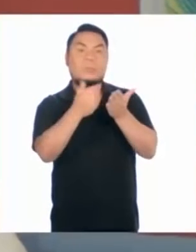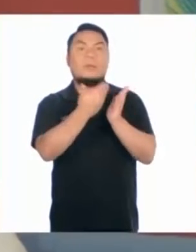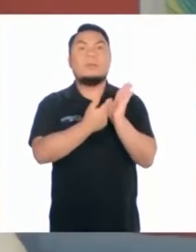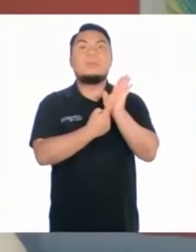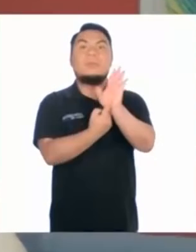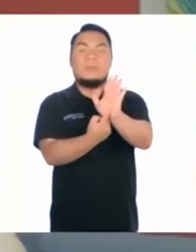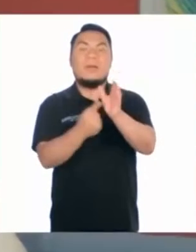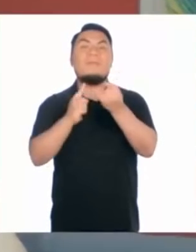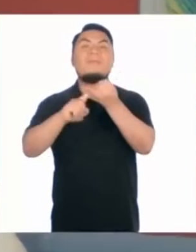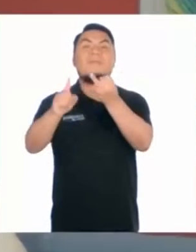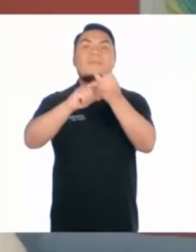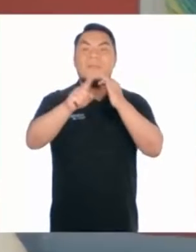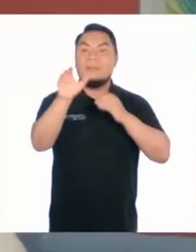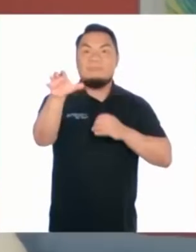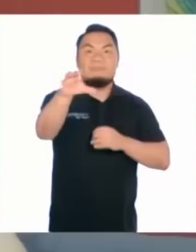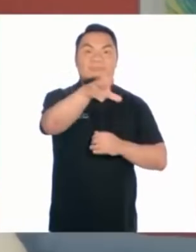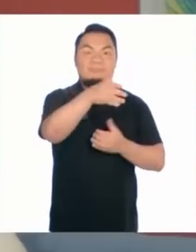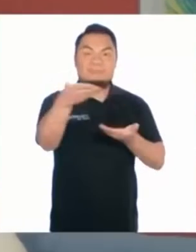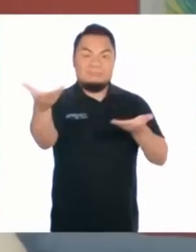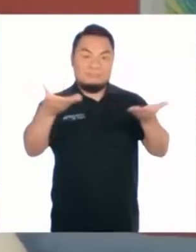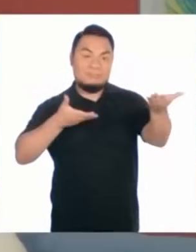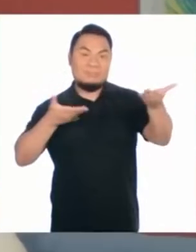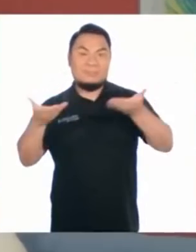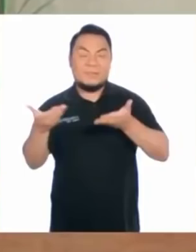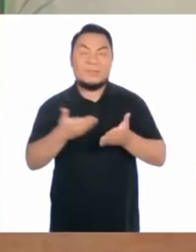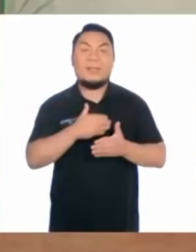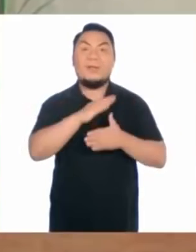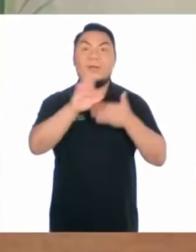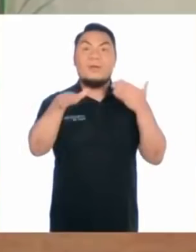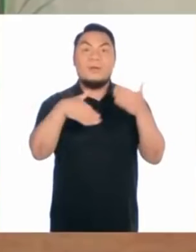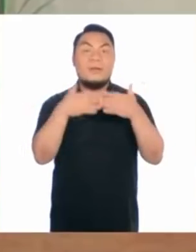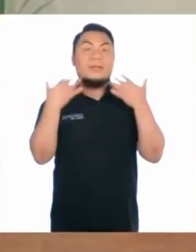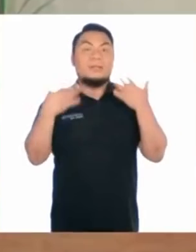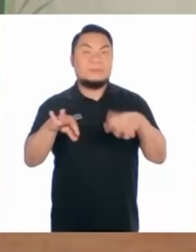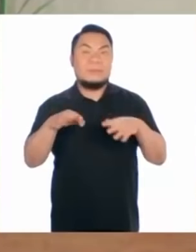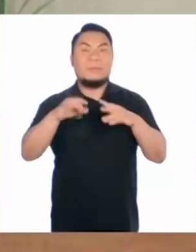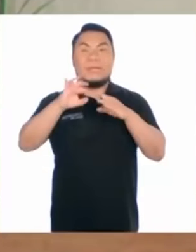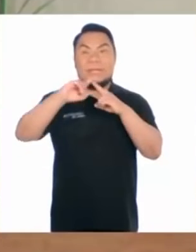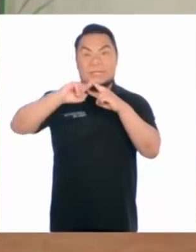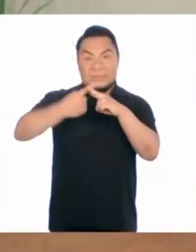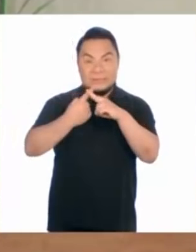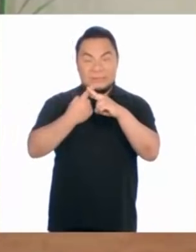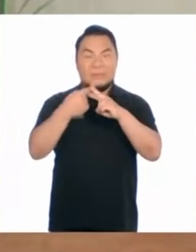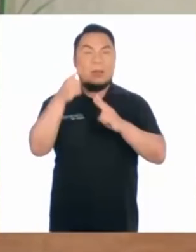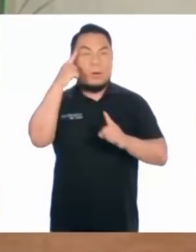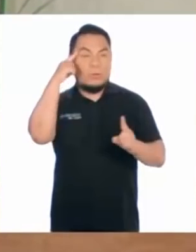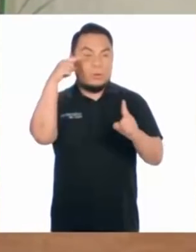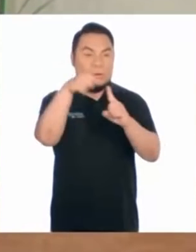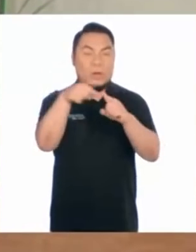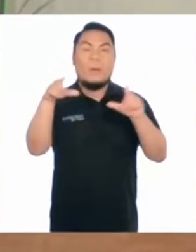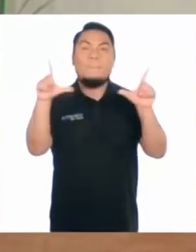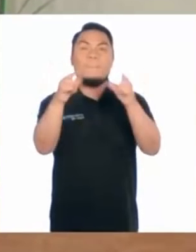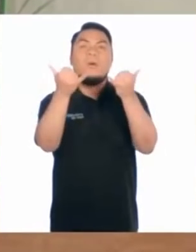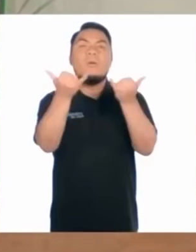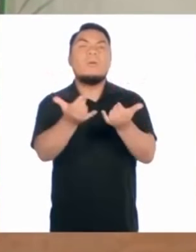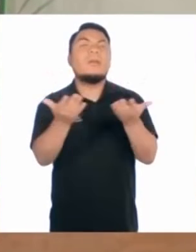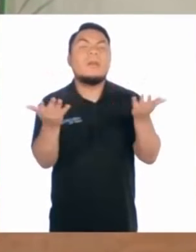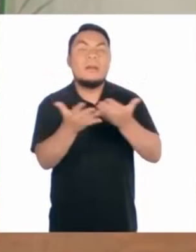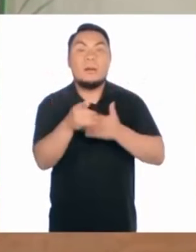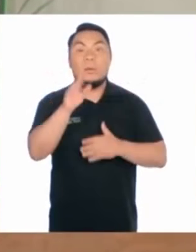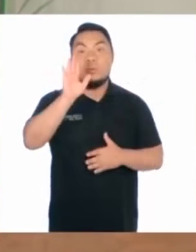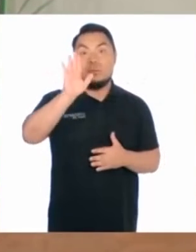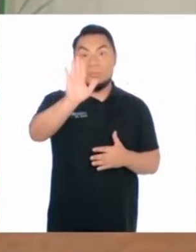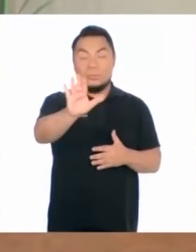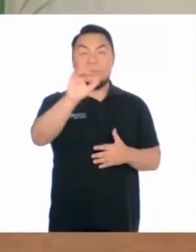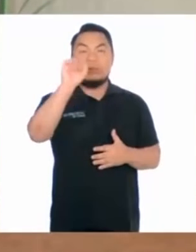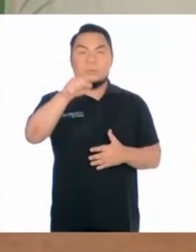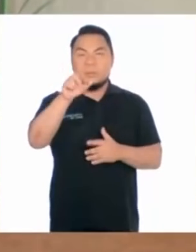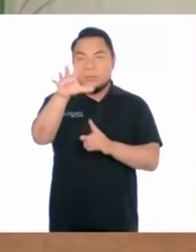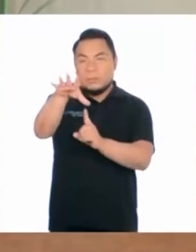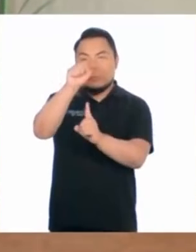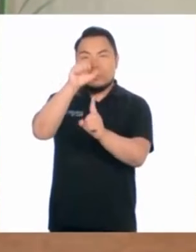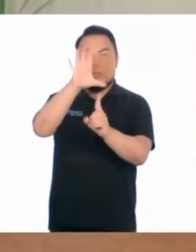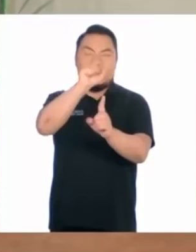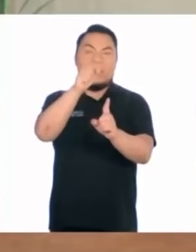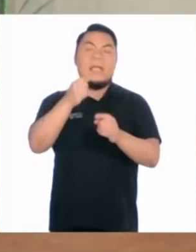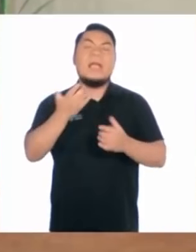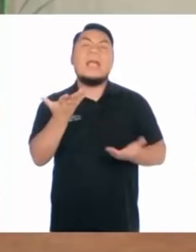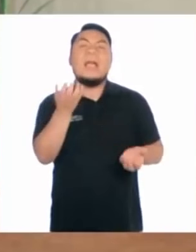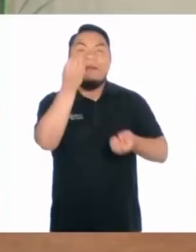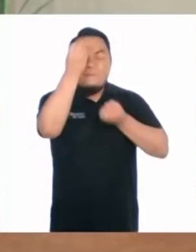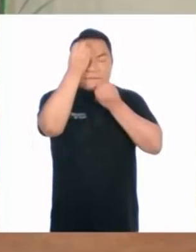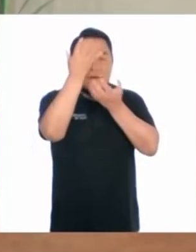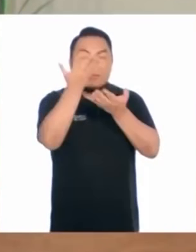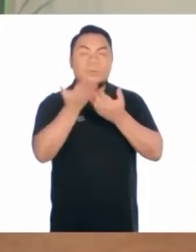sus cartillas por los distintos medios que tengan disponibles. Y como todo siempre tiene un inicio, el objetivo del programa de hoy es que ustedes